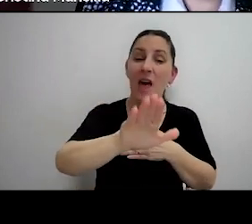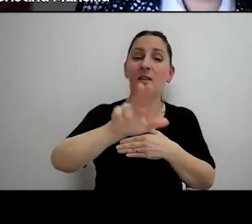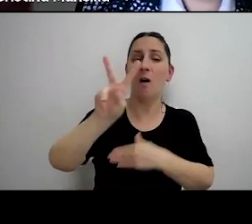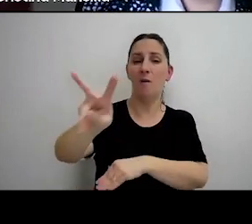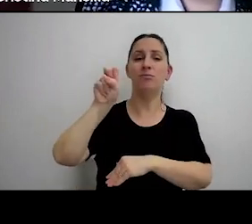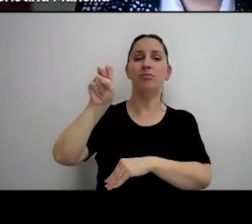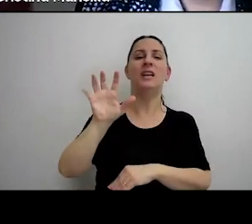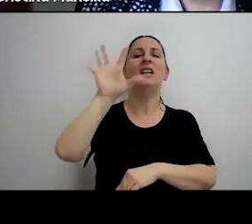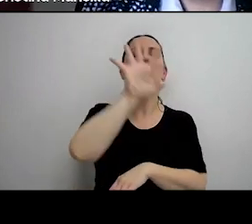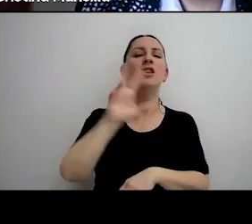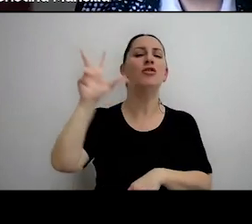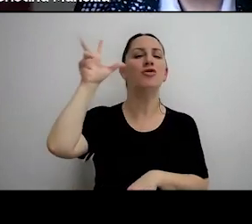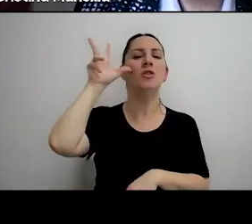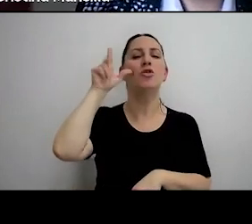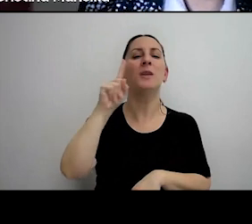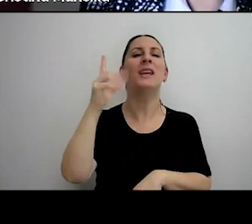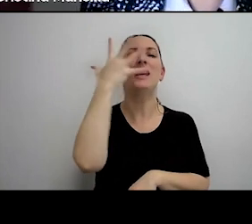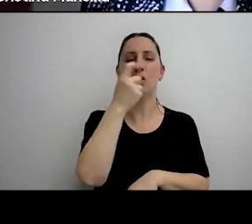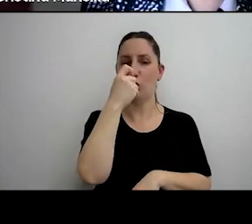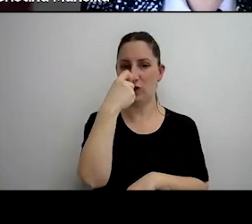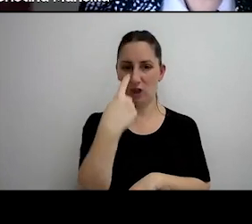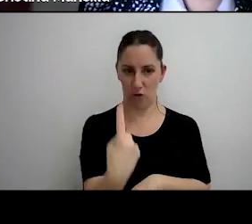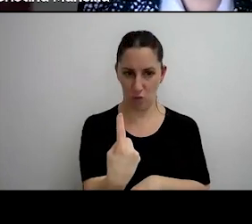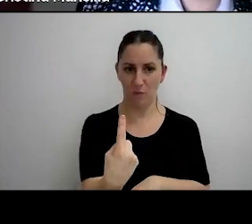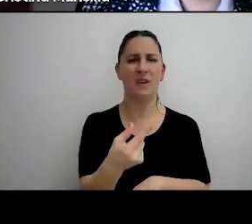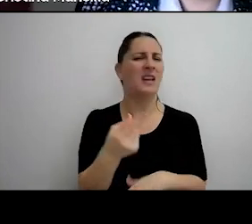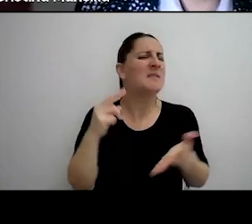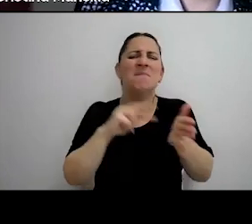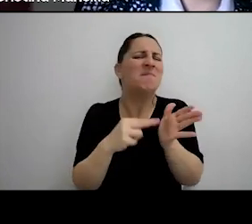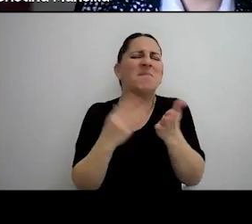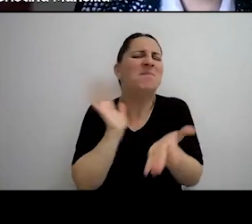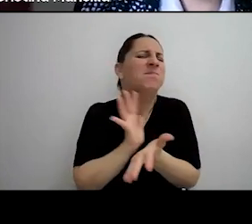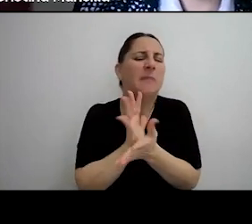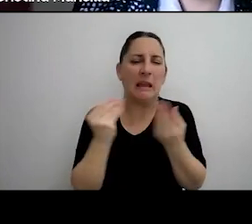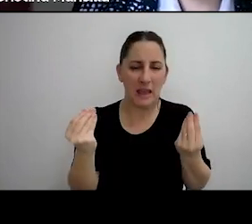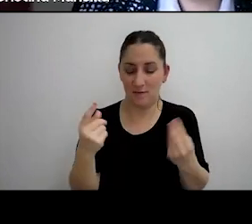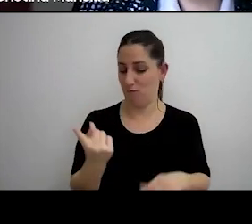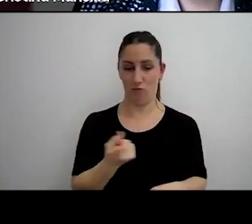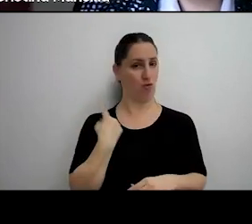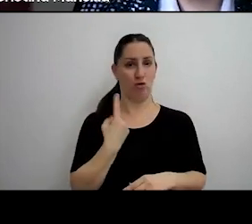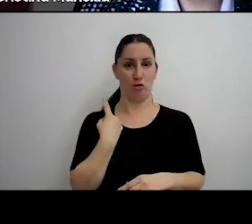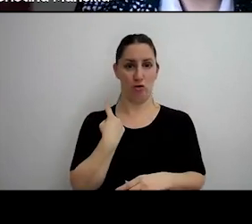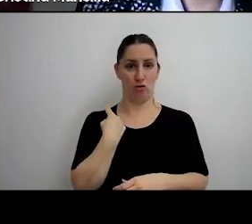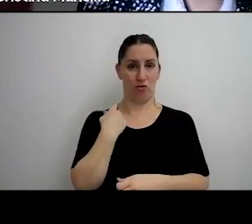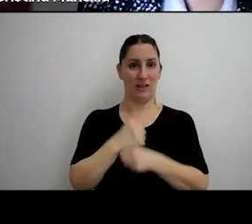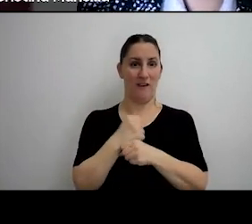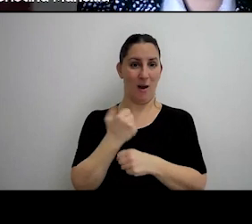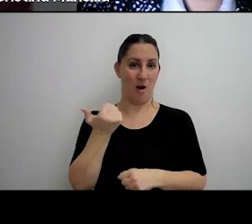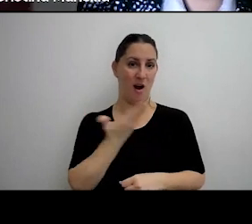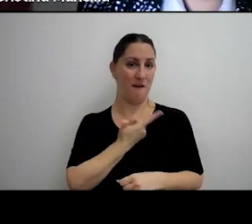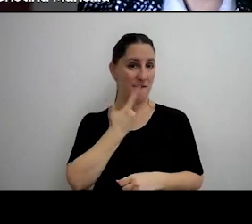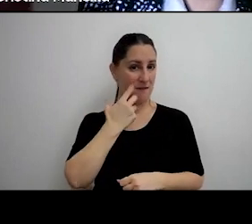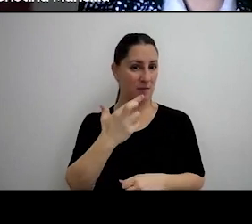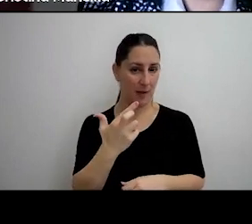de 588.521. ¿Esto qué nos significa a los funcionarios AFIP? Que